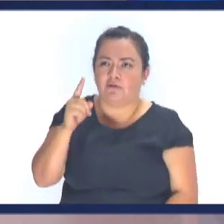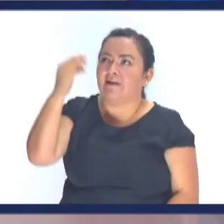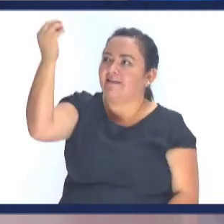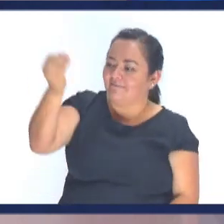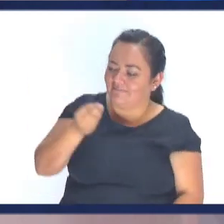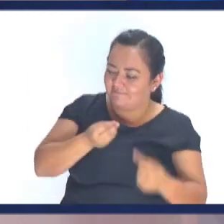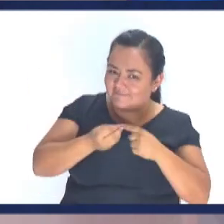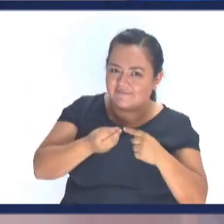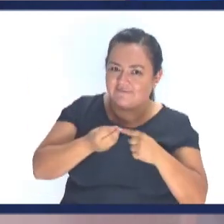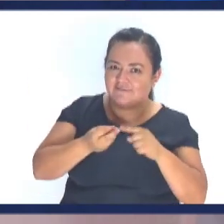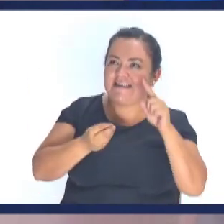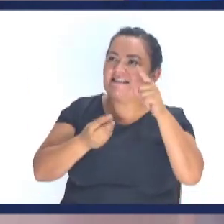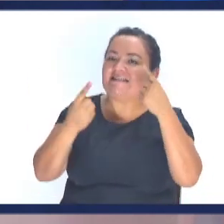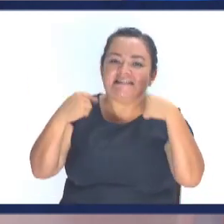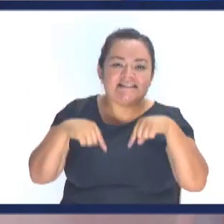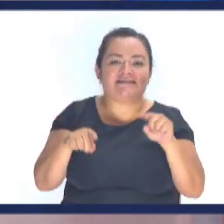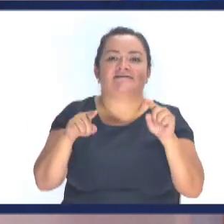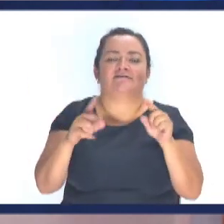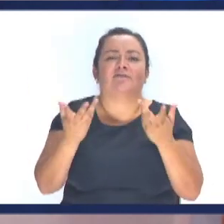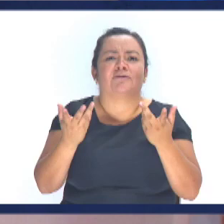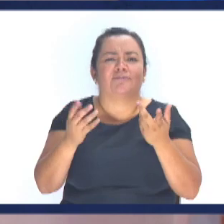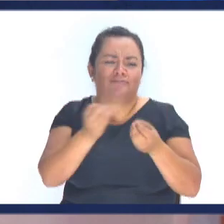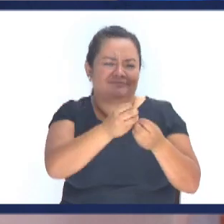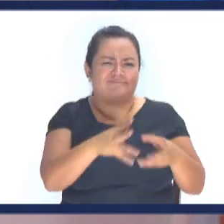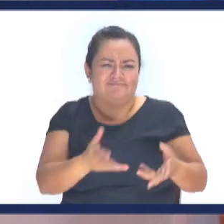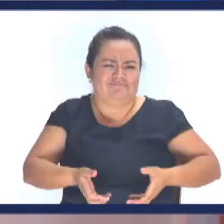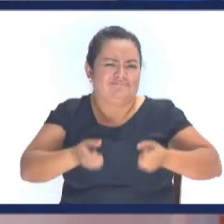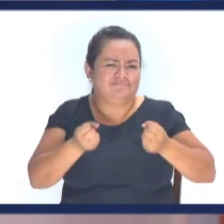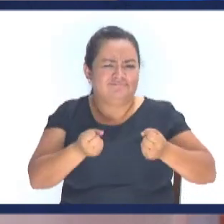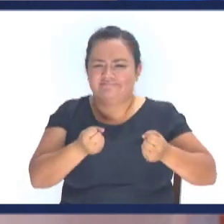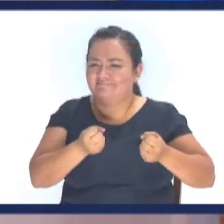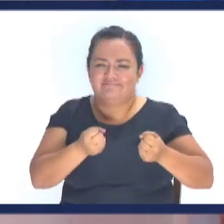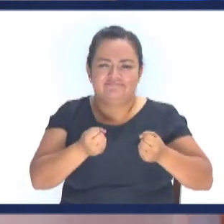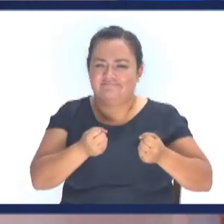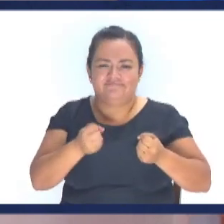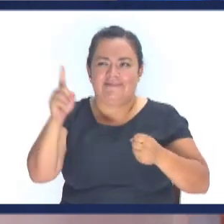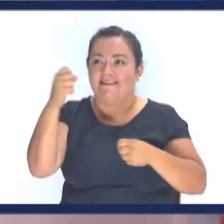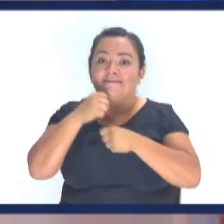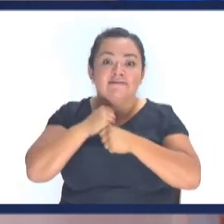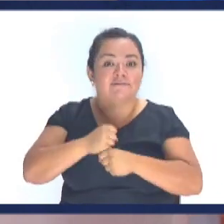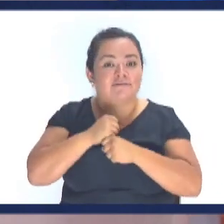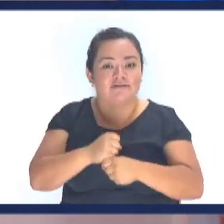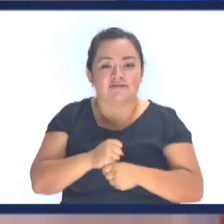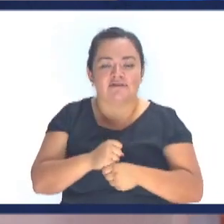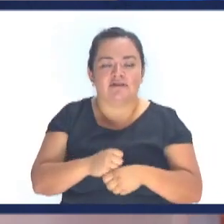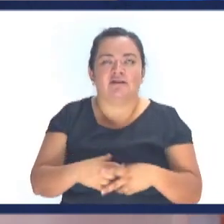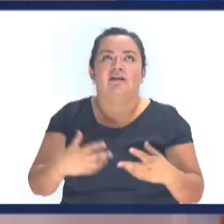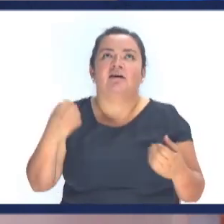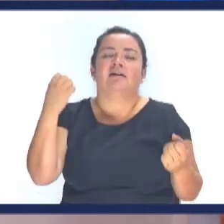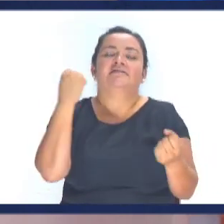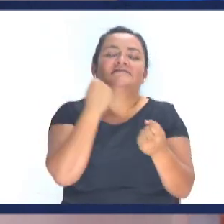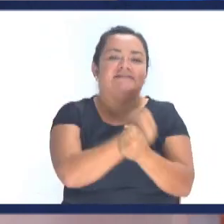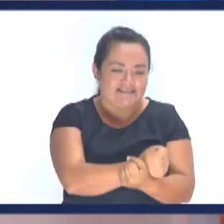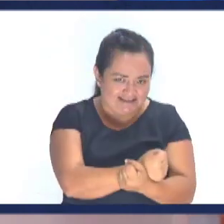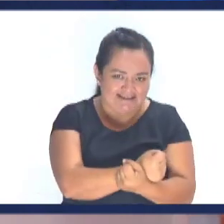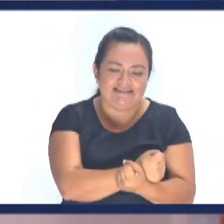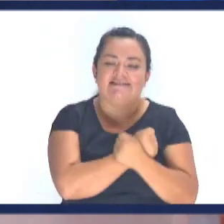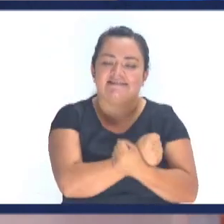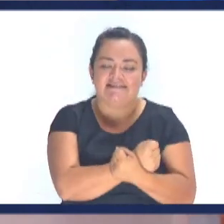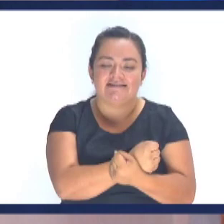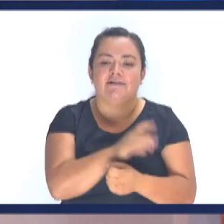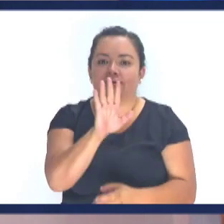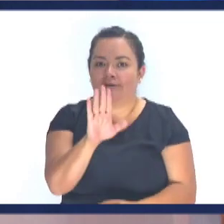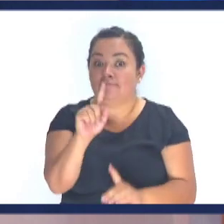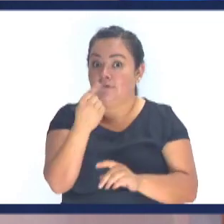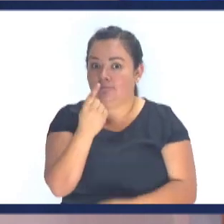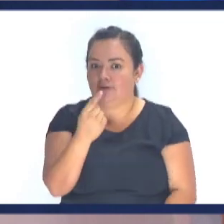a perder algo Que el te dio Si el no cambia? A ver Si es una garantía No que si hay condenación Yo dije Si verdaderamente